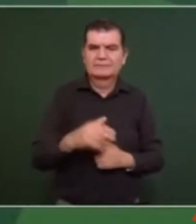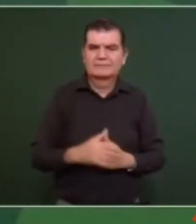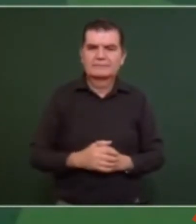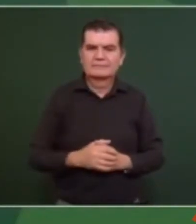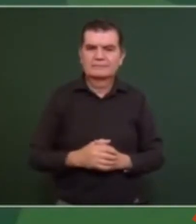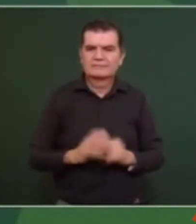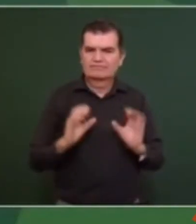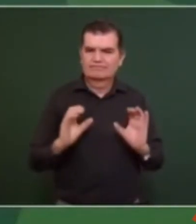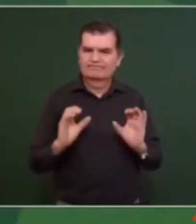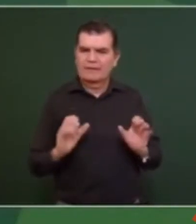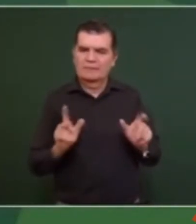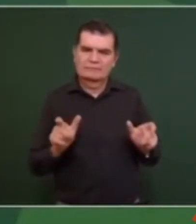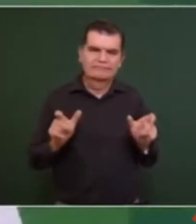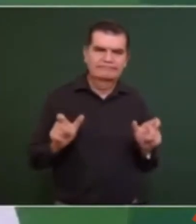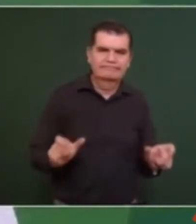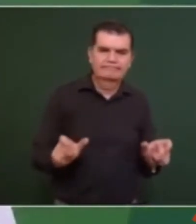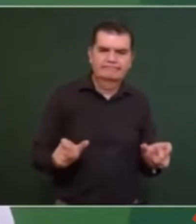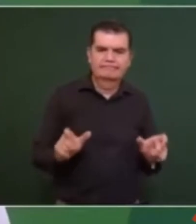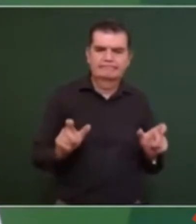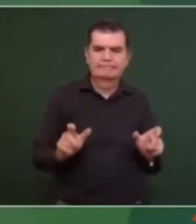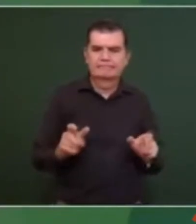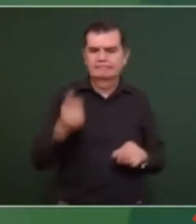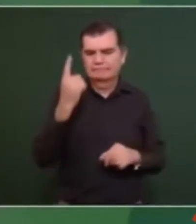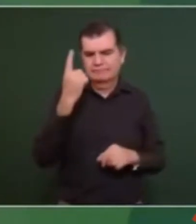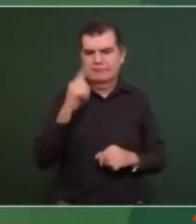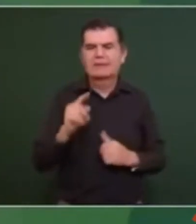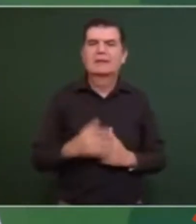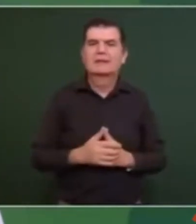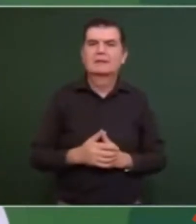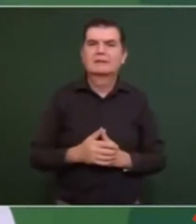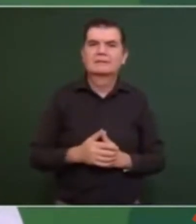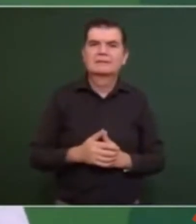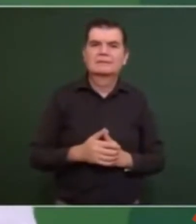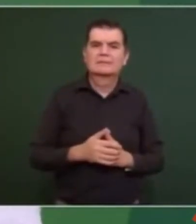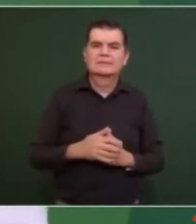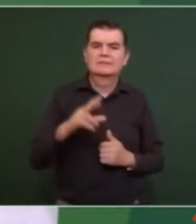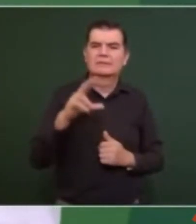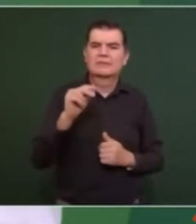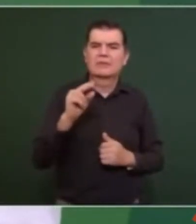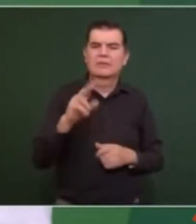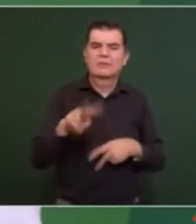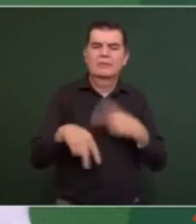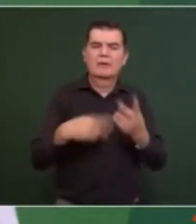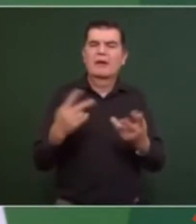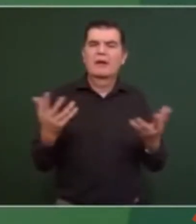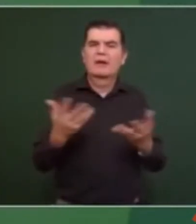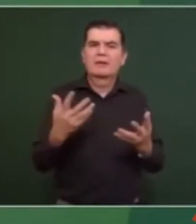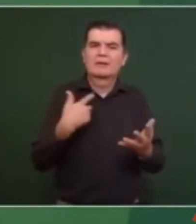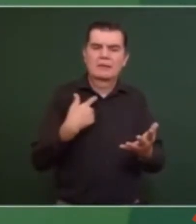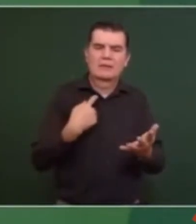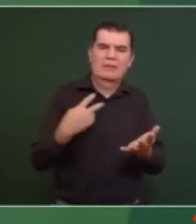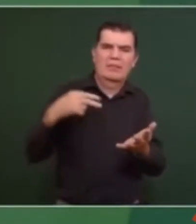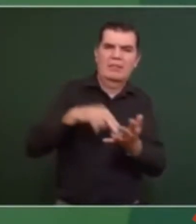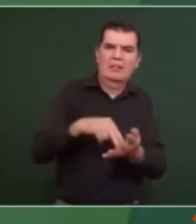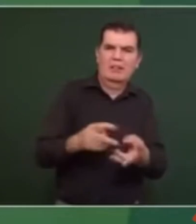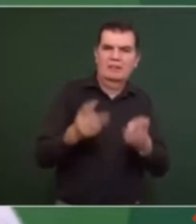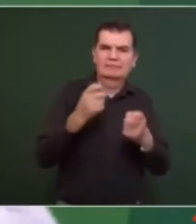cuidando para que no vayan a pararse